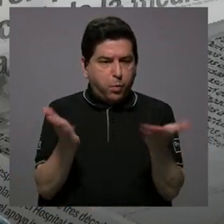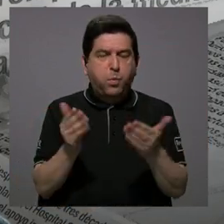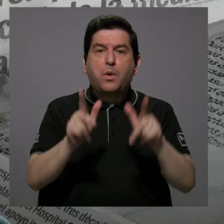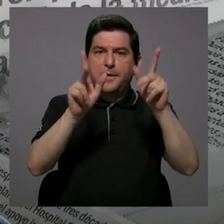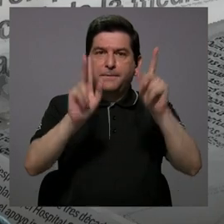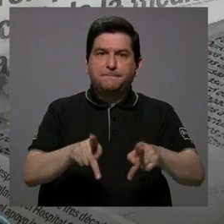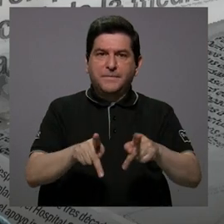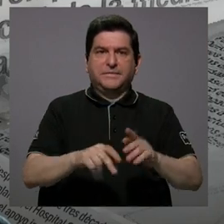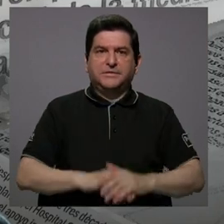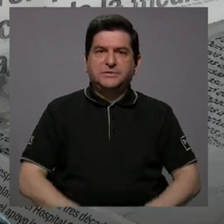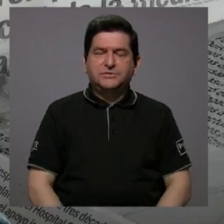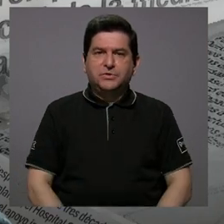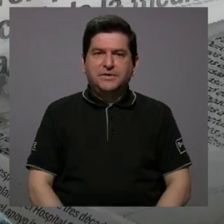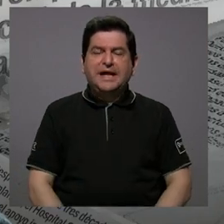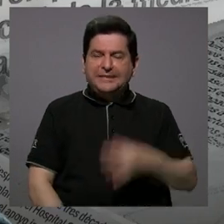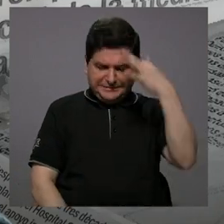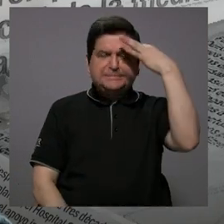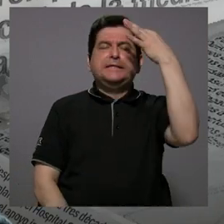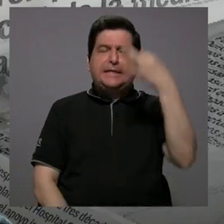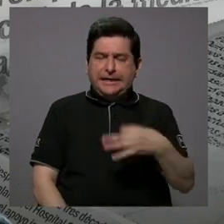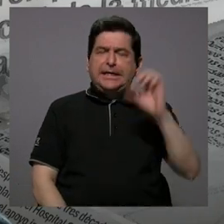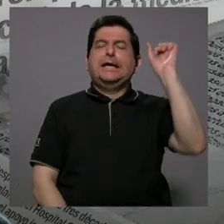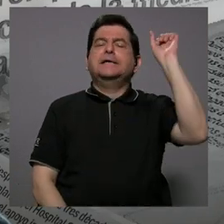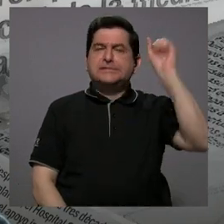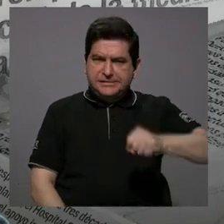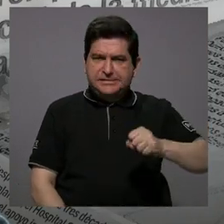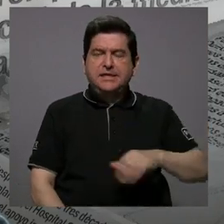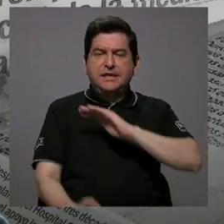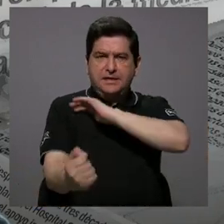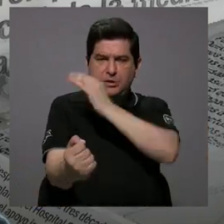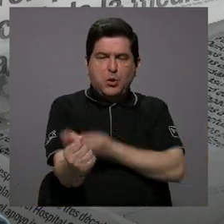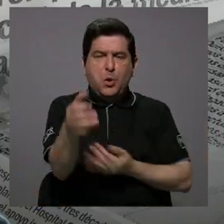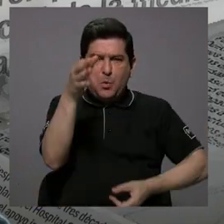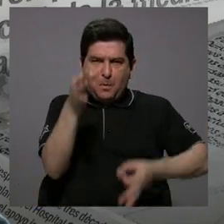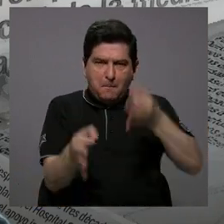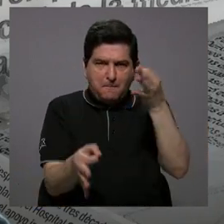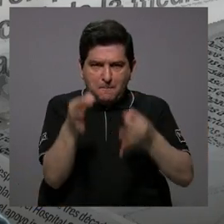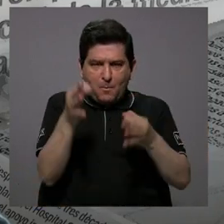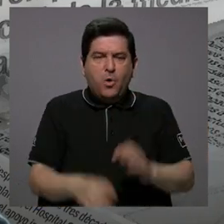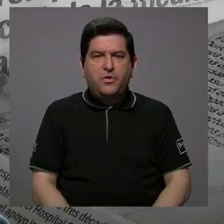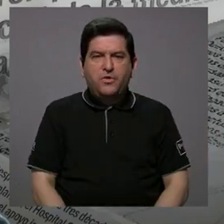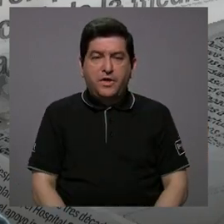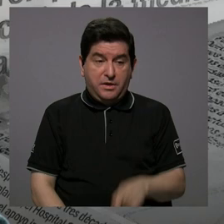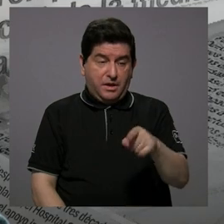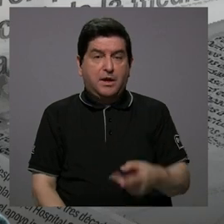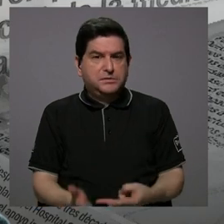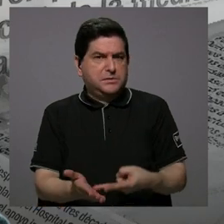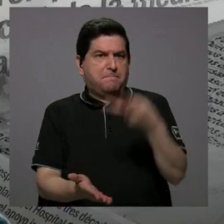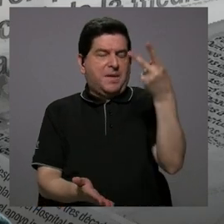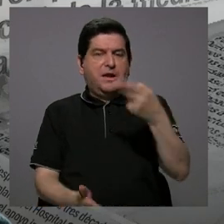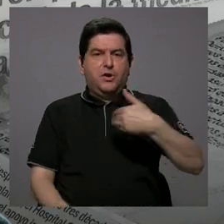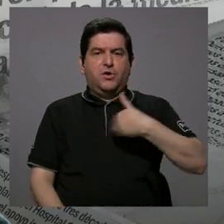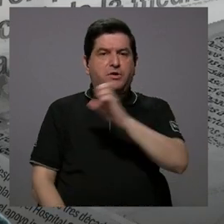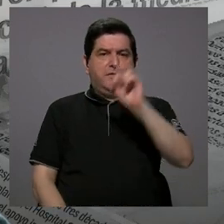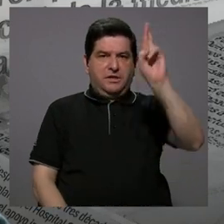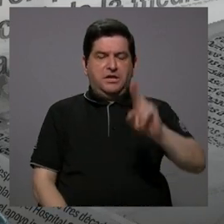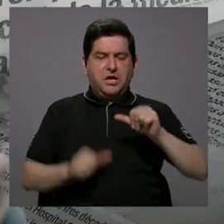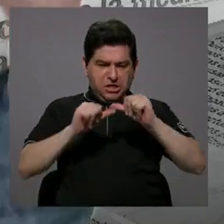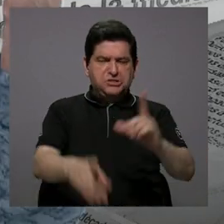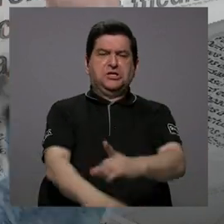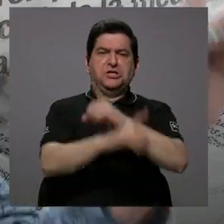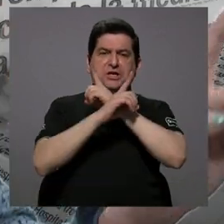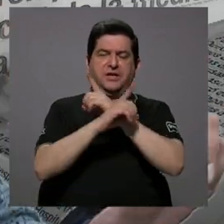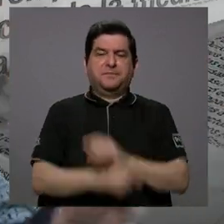que las personas sigan creyendo en que el Poder Judicial es una joya de Costa Rica y tenemos que seguirla